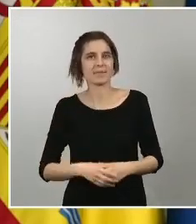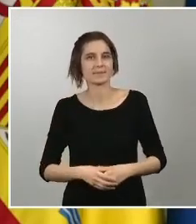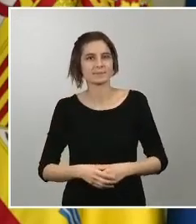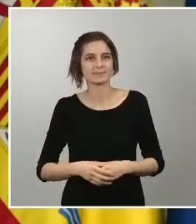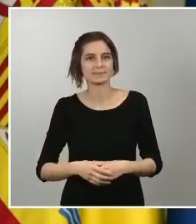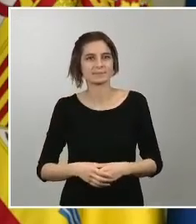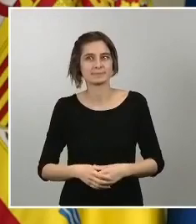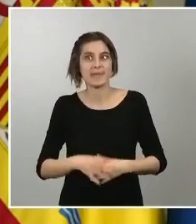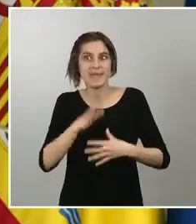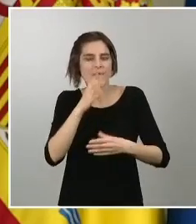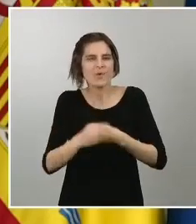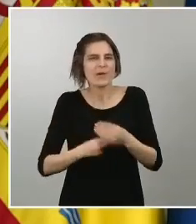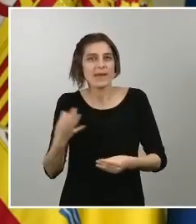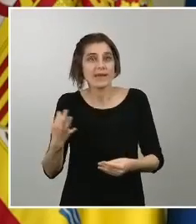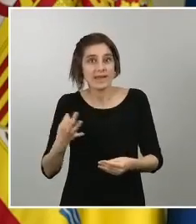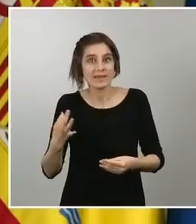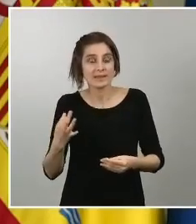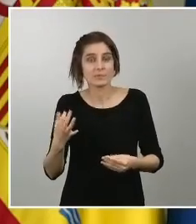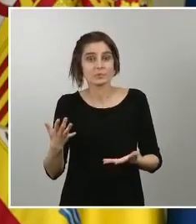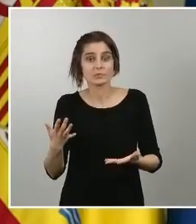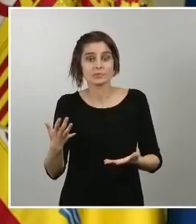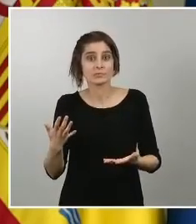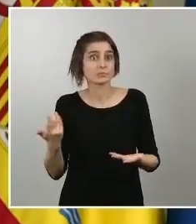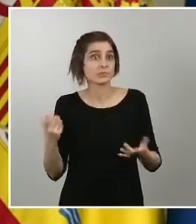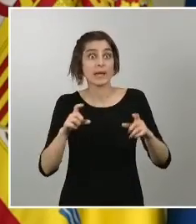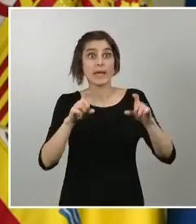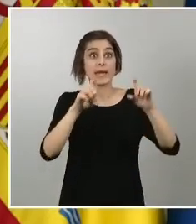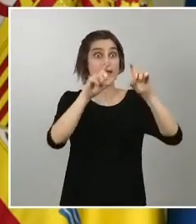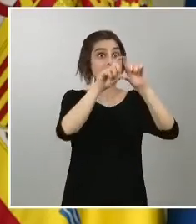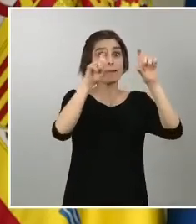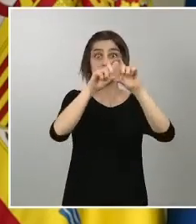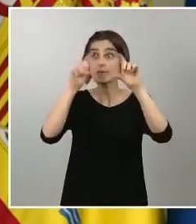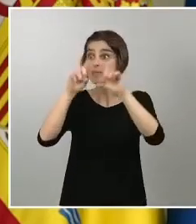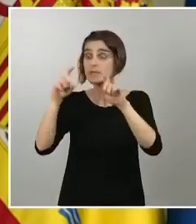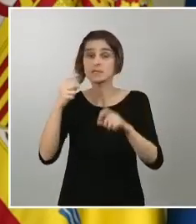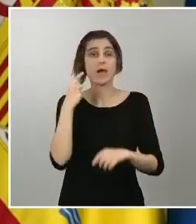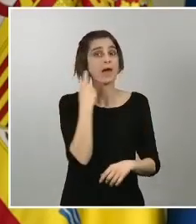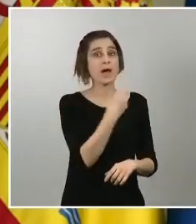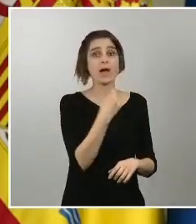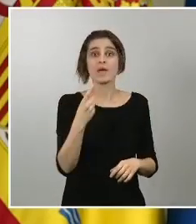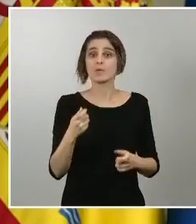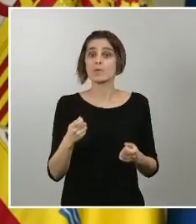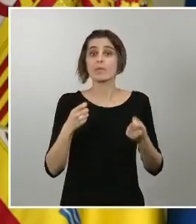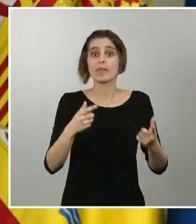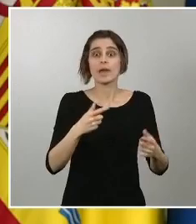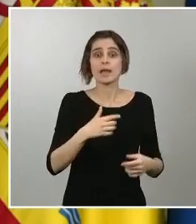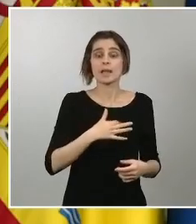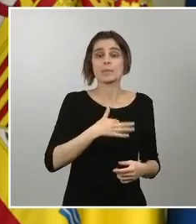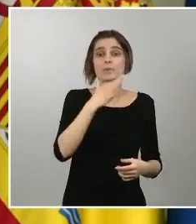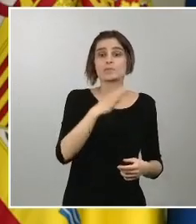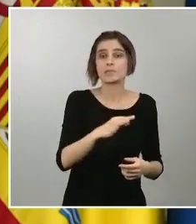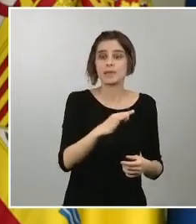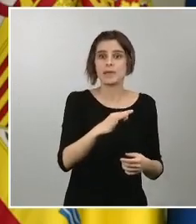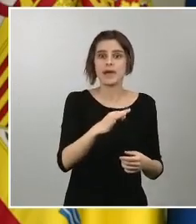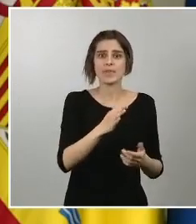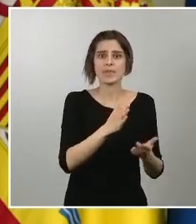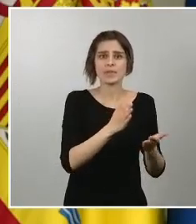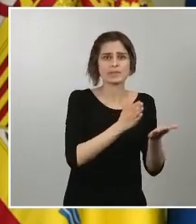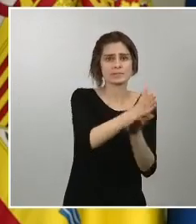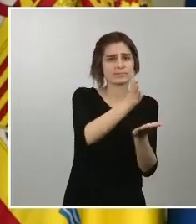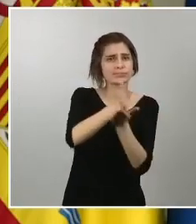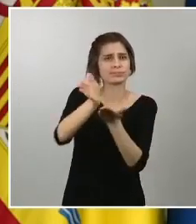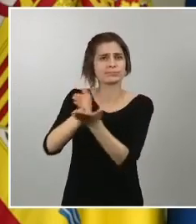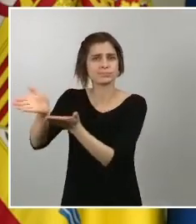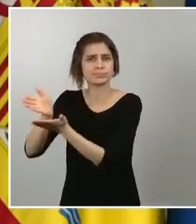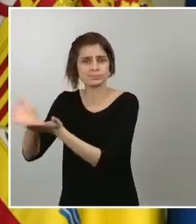posibilitarle a cada una de las empresas individualmente salidas que van a ser dispares me consta ya y quiero decirlo